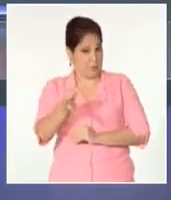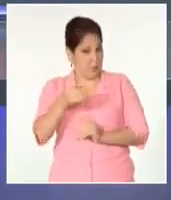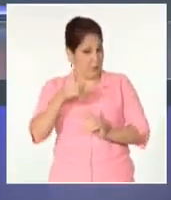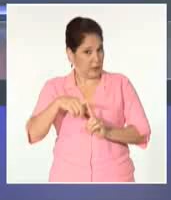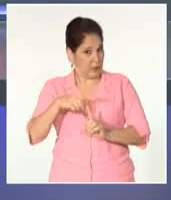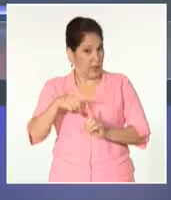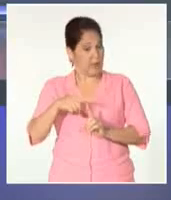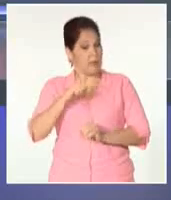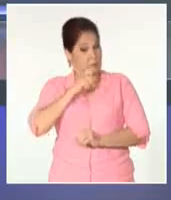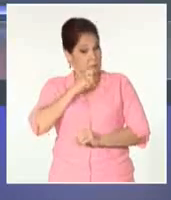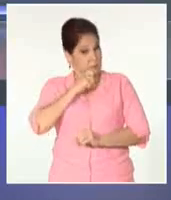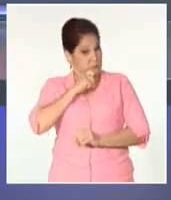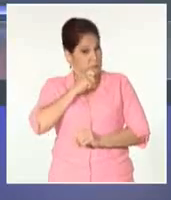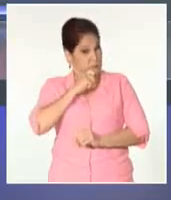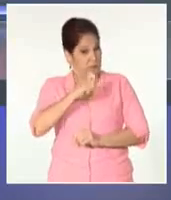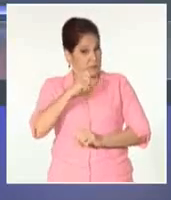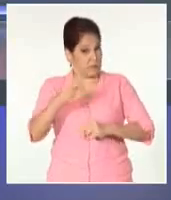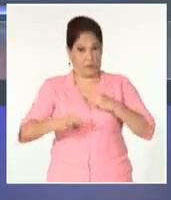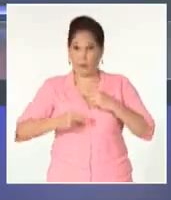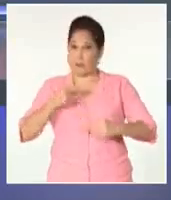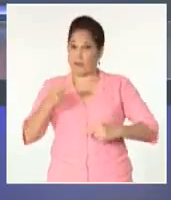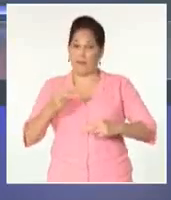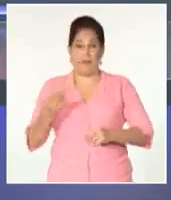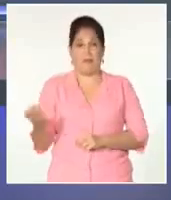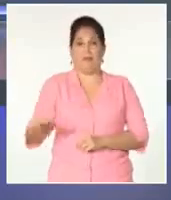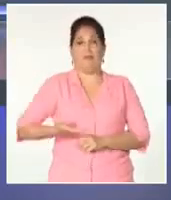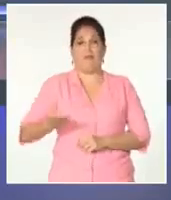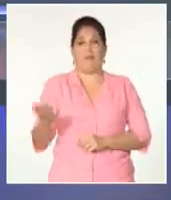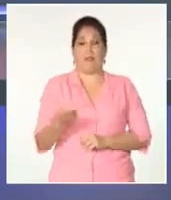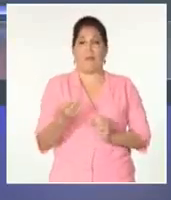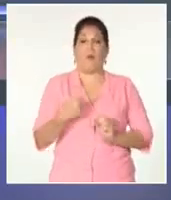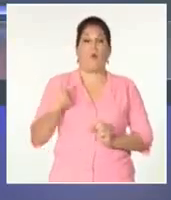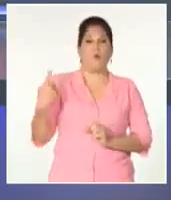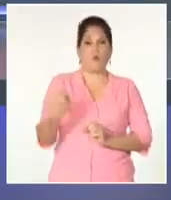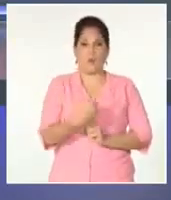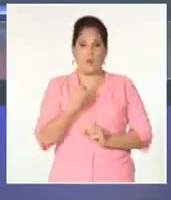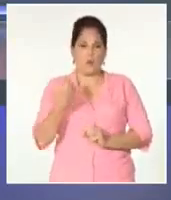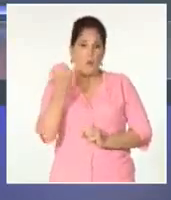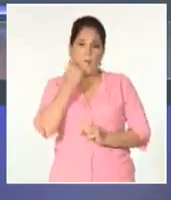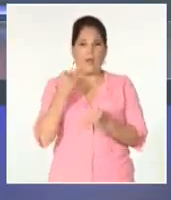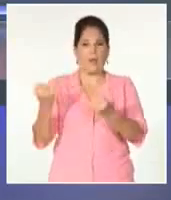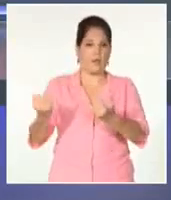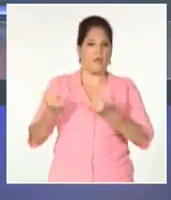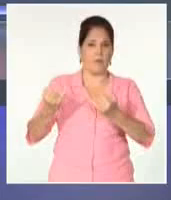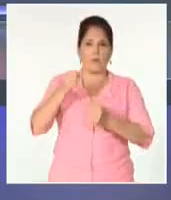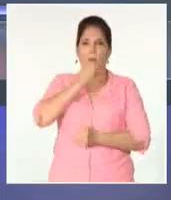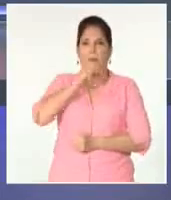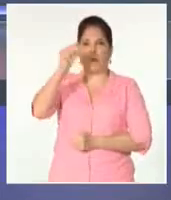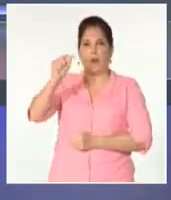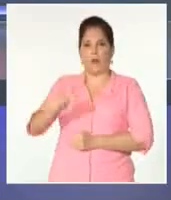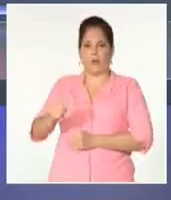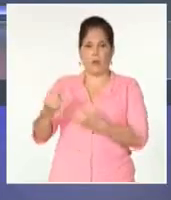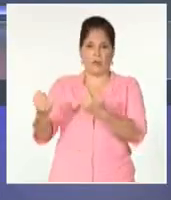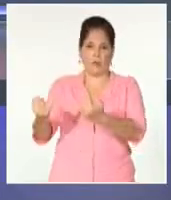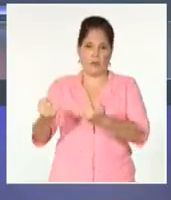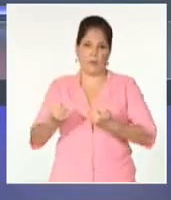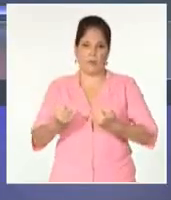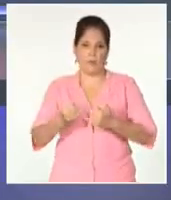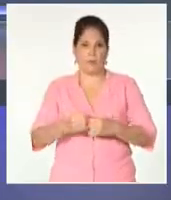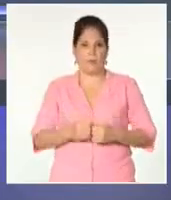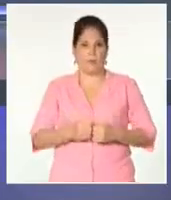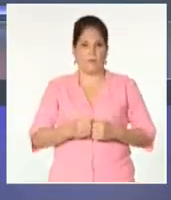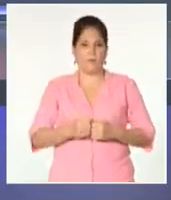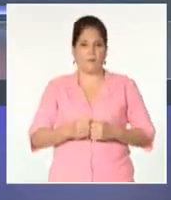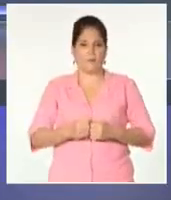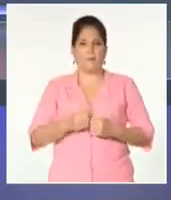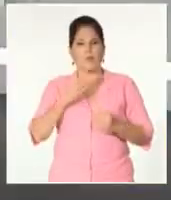titánica que se realiza contra reloj y a la que nos acerca con más detalles a nuestro colega Abdiel Bermúdez. Te recibimos en nuestro estudio.